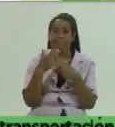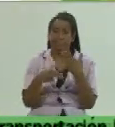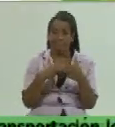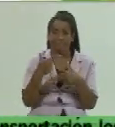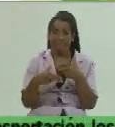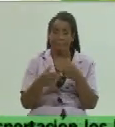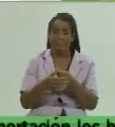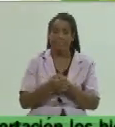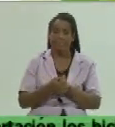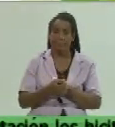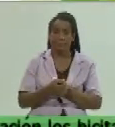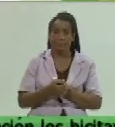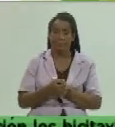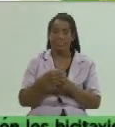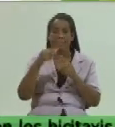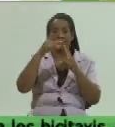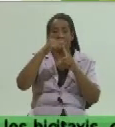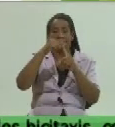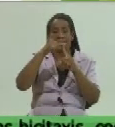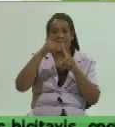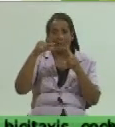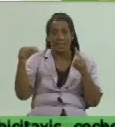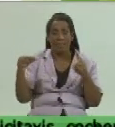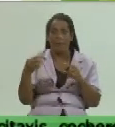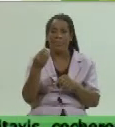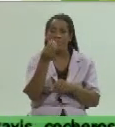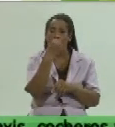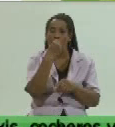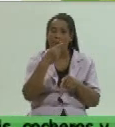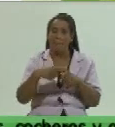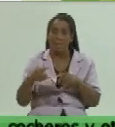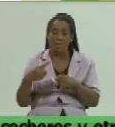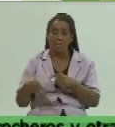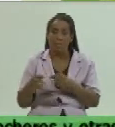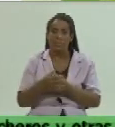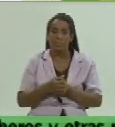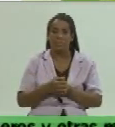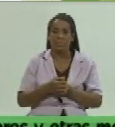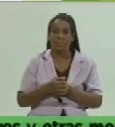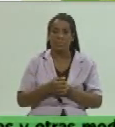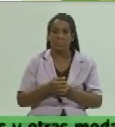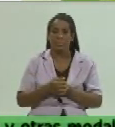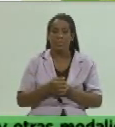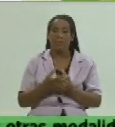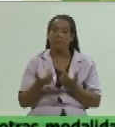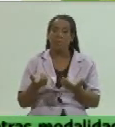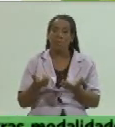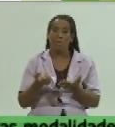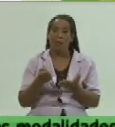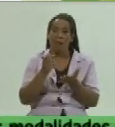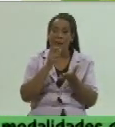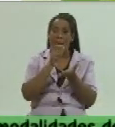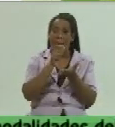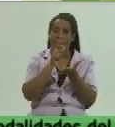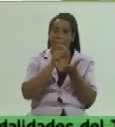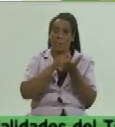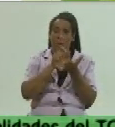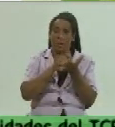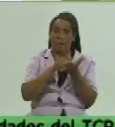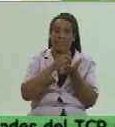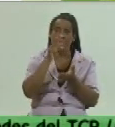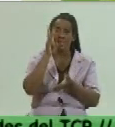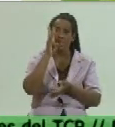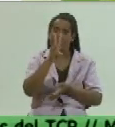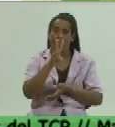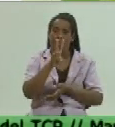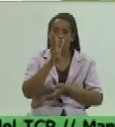ha sido el tema de la parte de los alimentos en el caso del comercio con las bodegas de las 354 multas se han